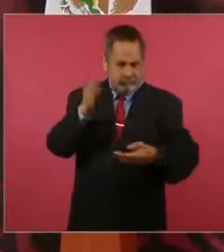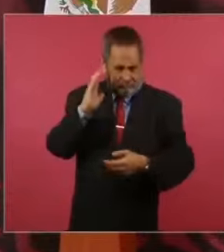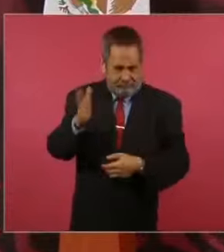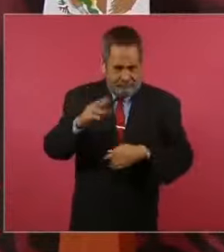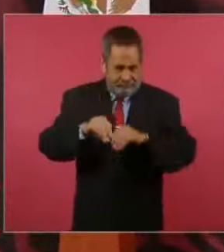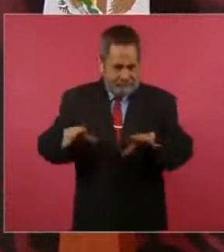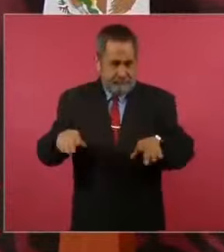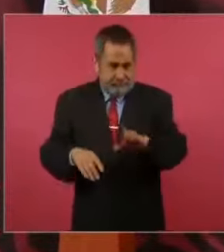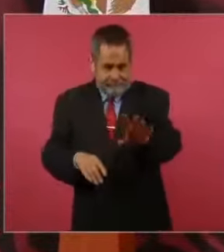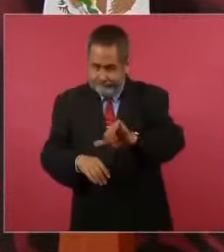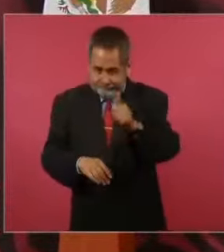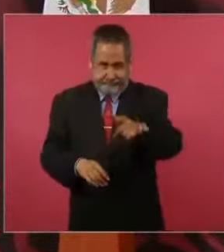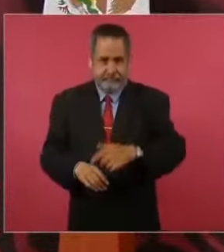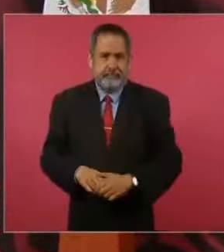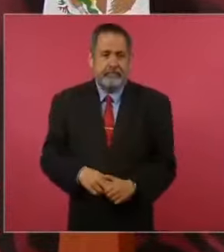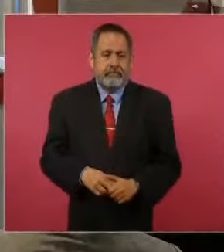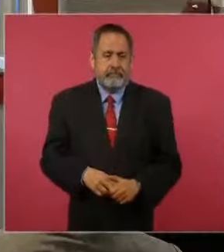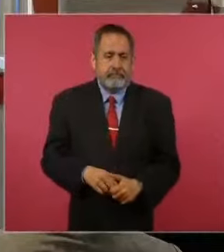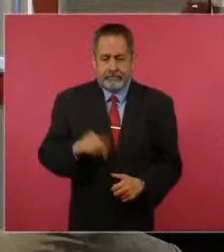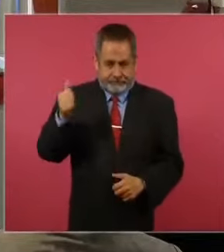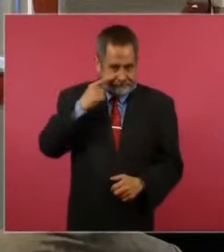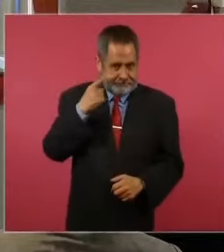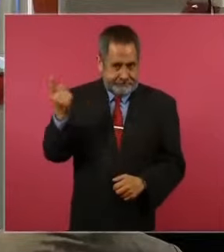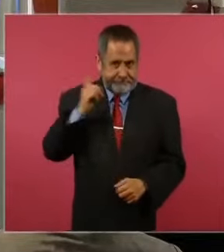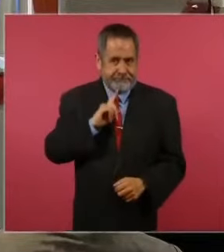A ver, esto.